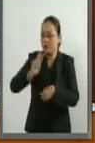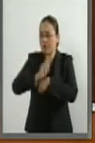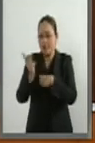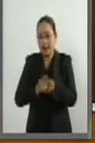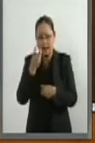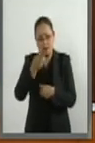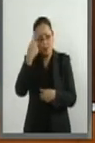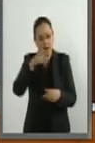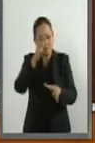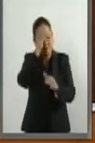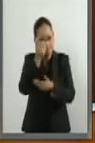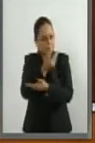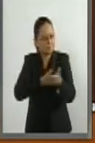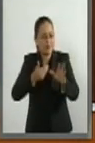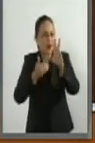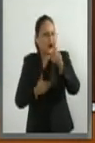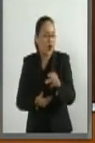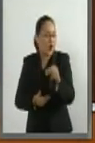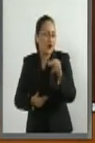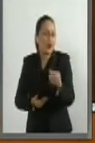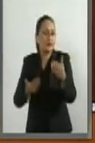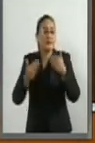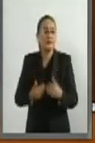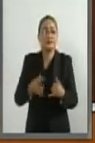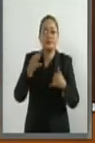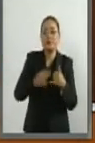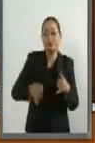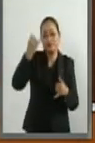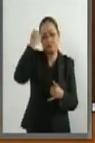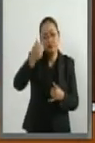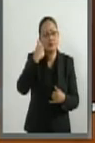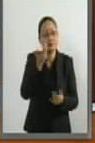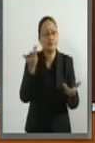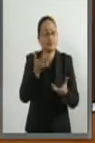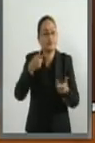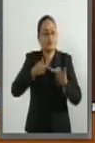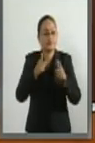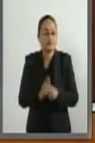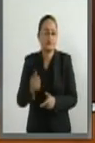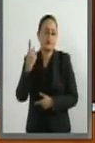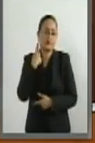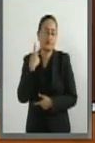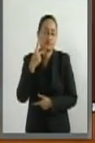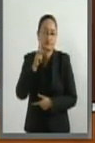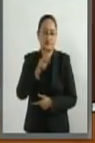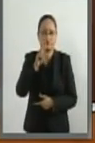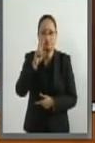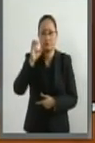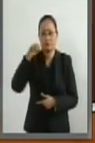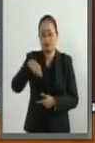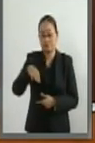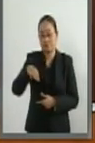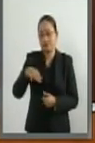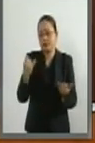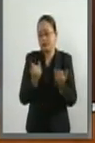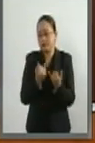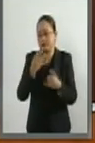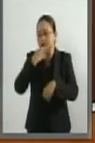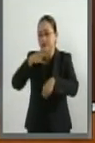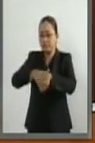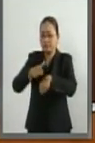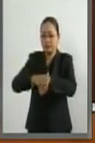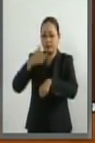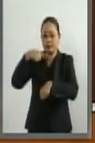Antes de concluir, quisiera terminar mencionando que para el Grupo Parlamentario del Partido Verde, hacemos un llamado